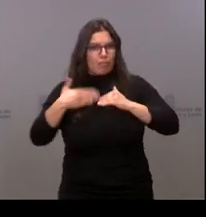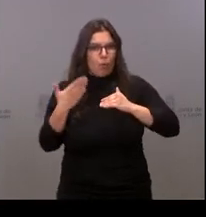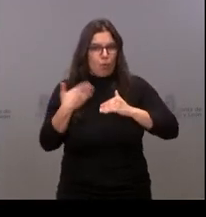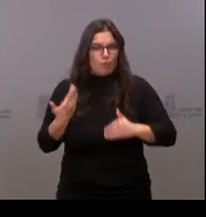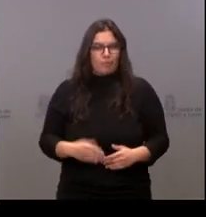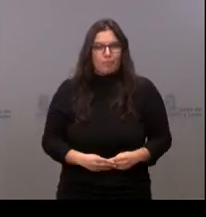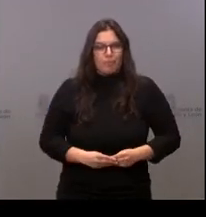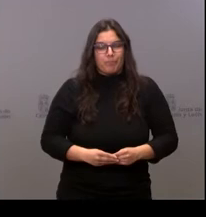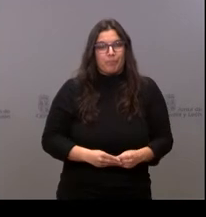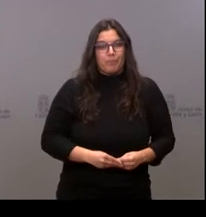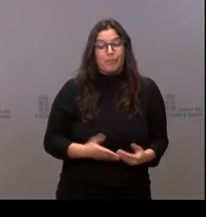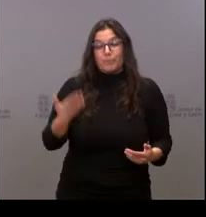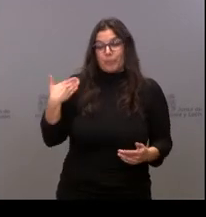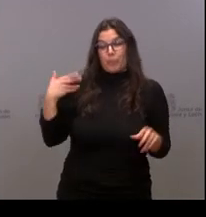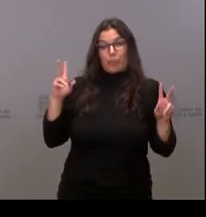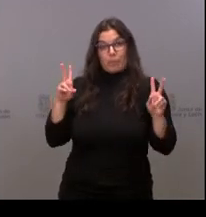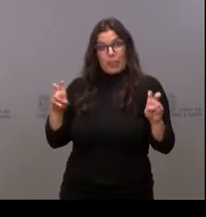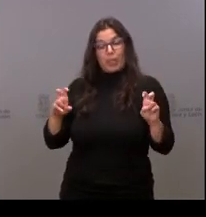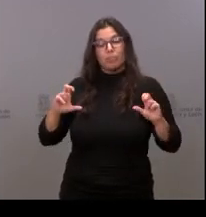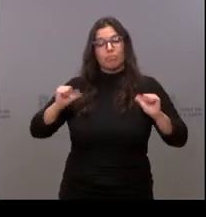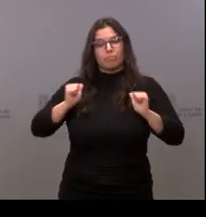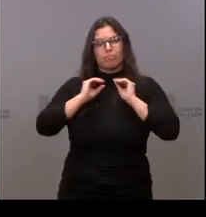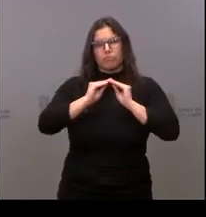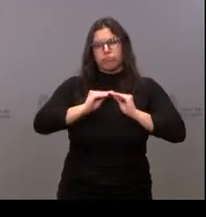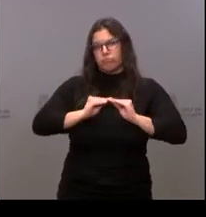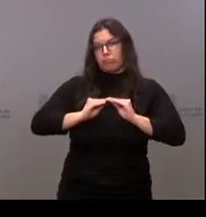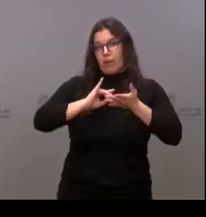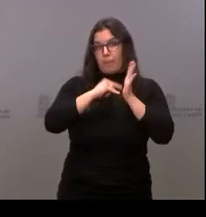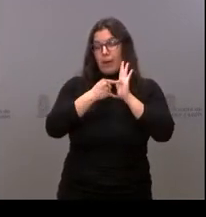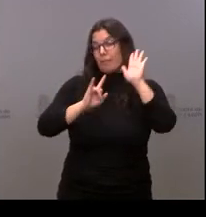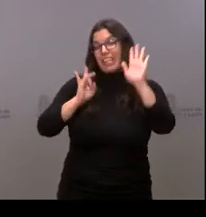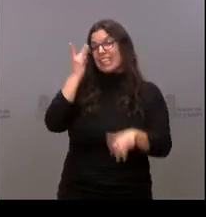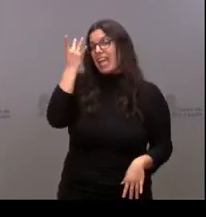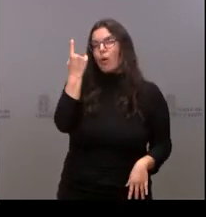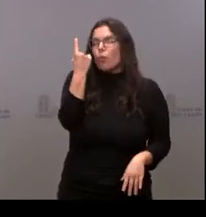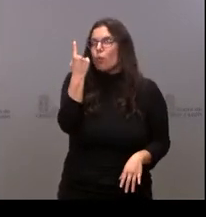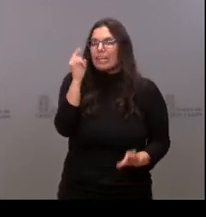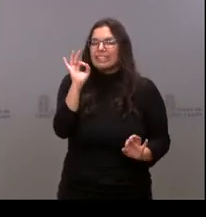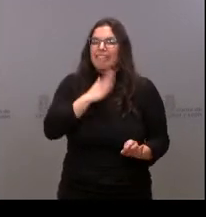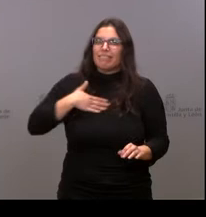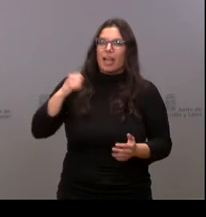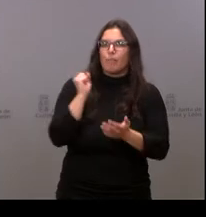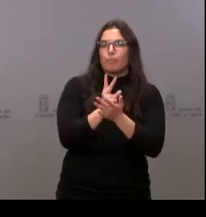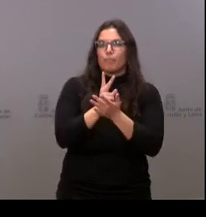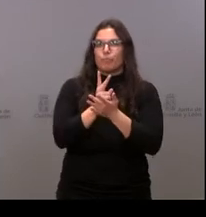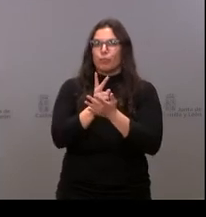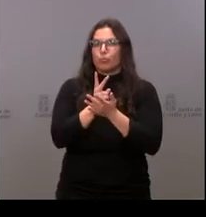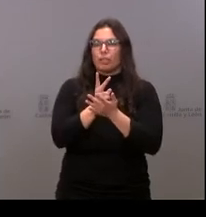Cuando se empezó a trabajar en este plan una de las ideas era apostar por